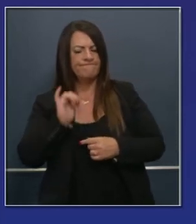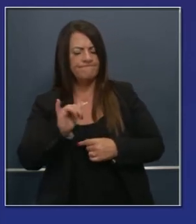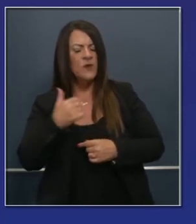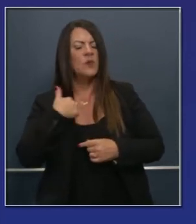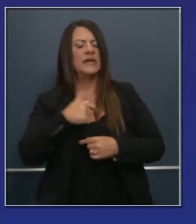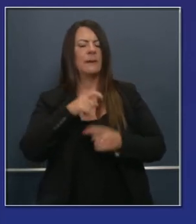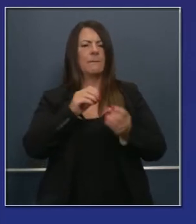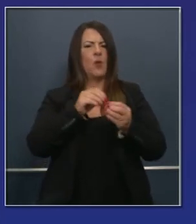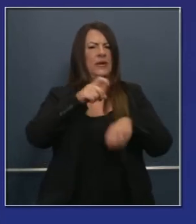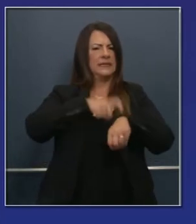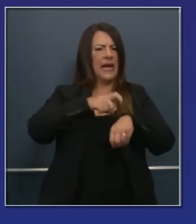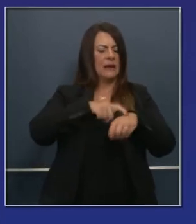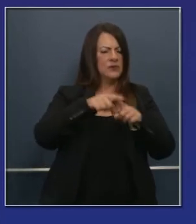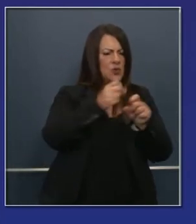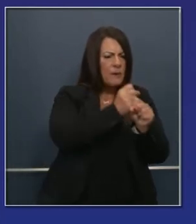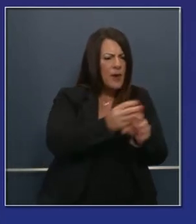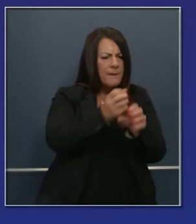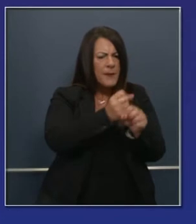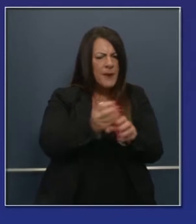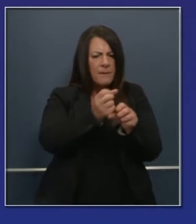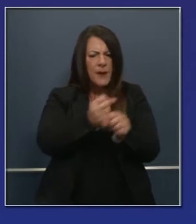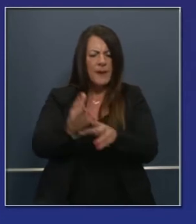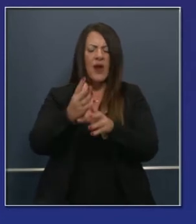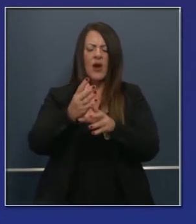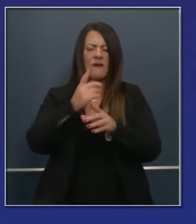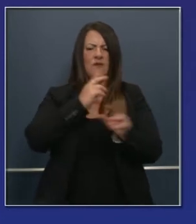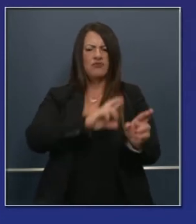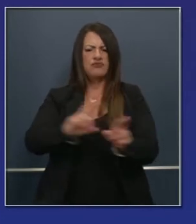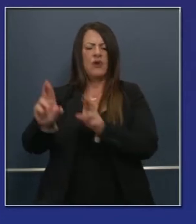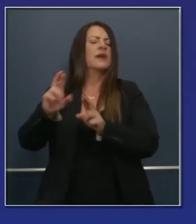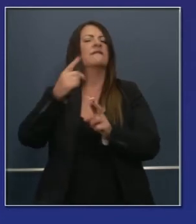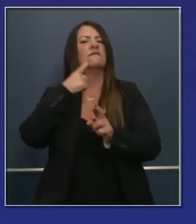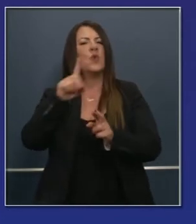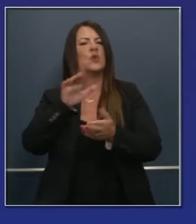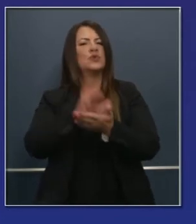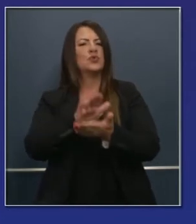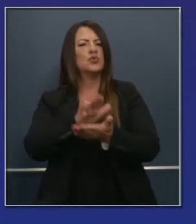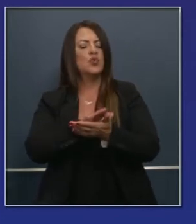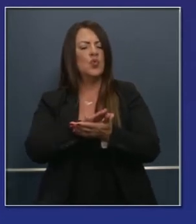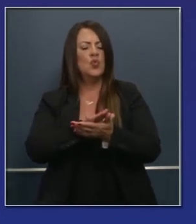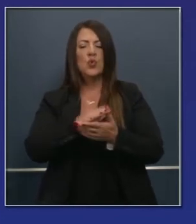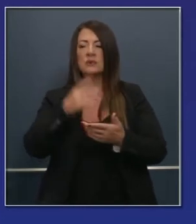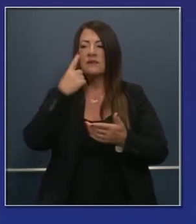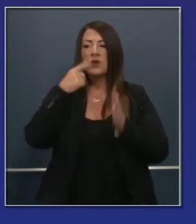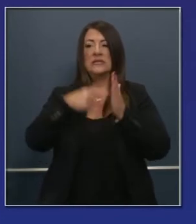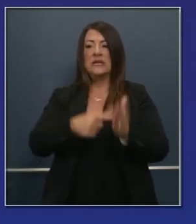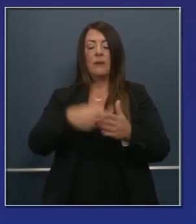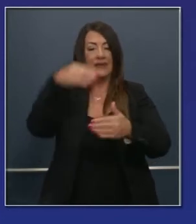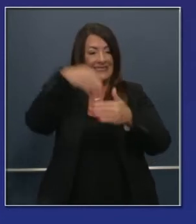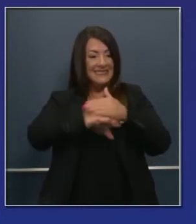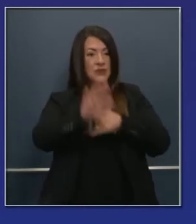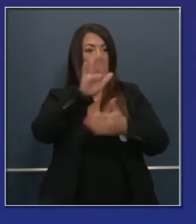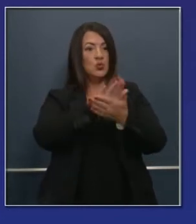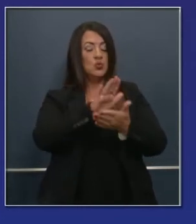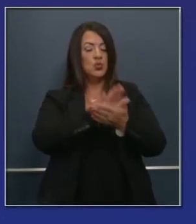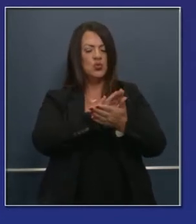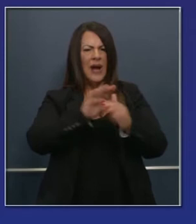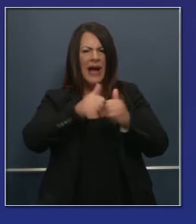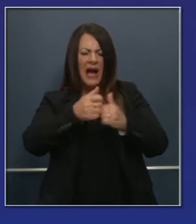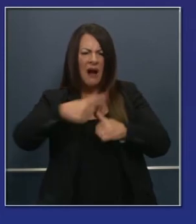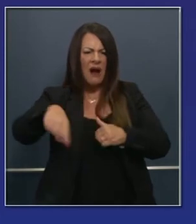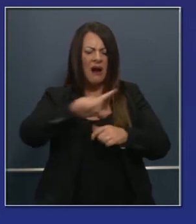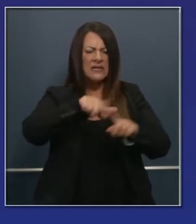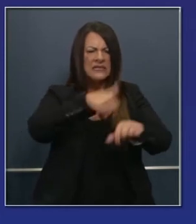sabíamos que teníamos que prepararnos para enfocarnos, preparar el ambiente físico, porque una vez más nuestro